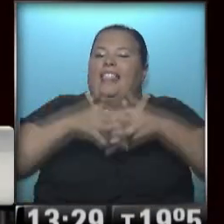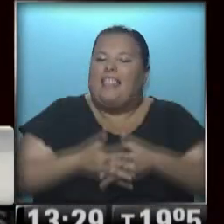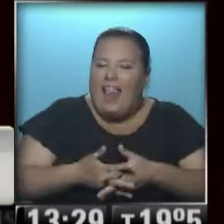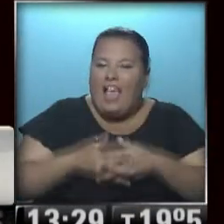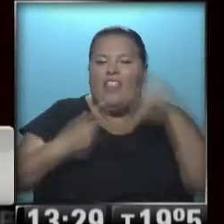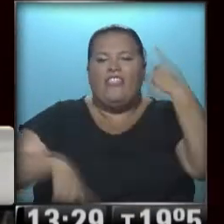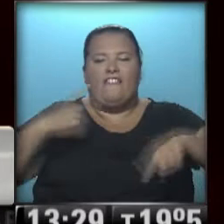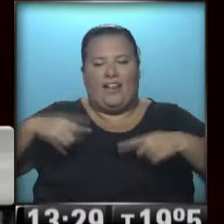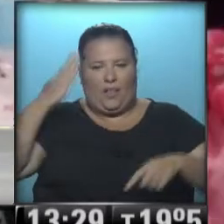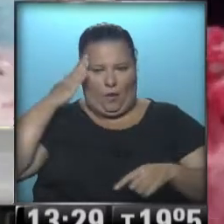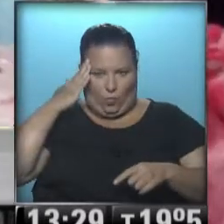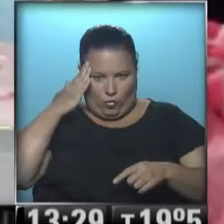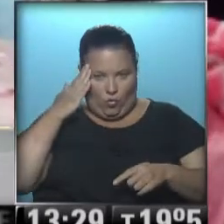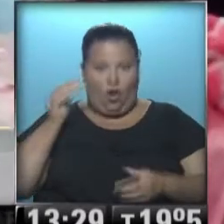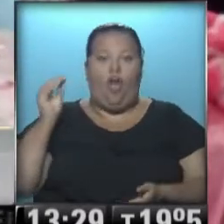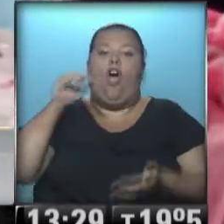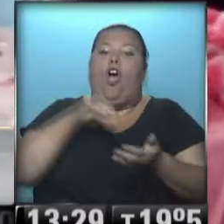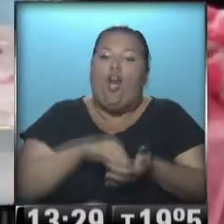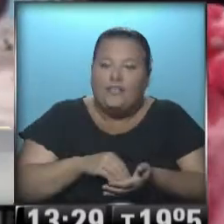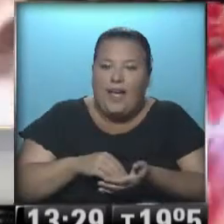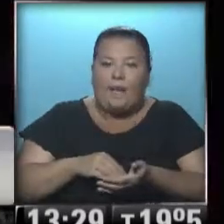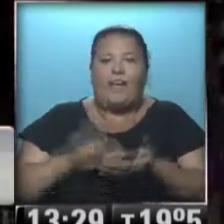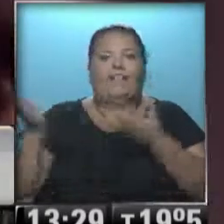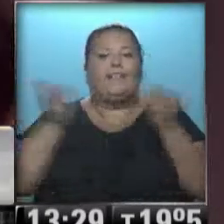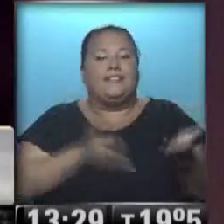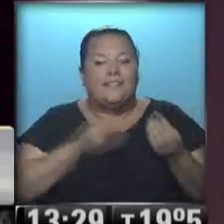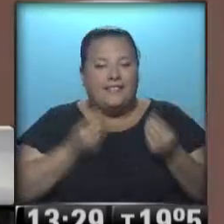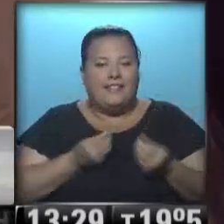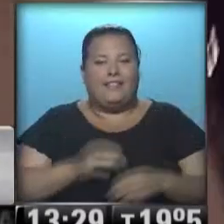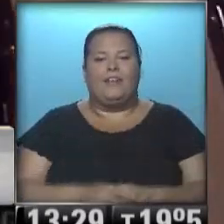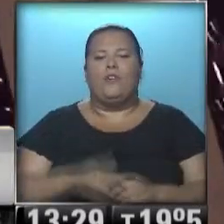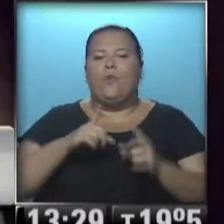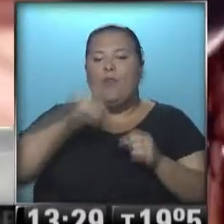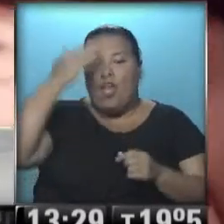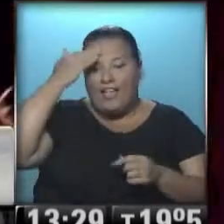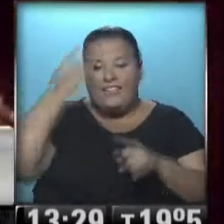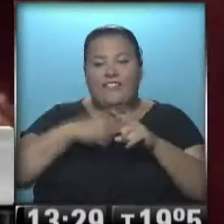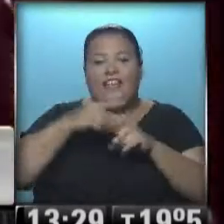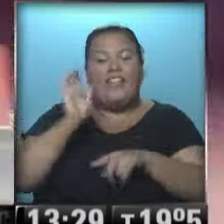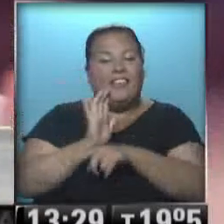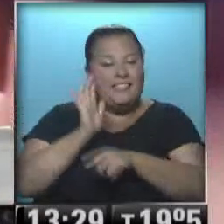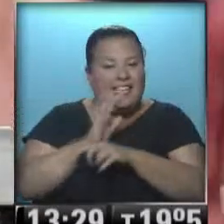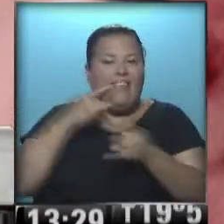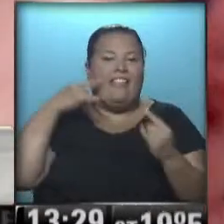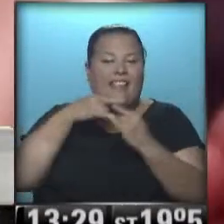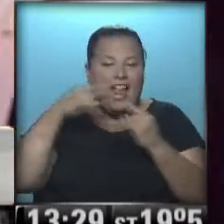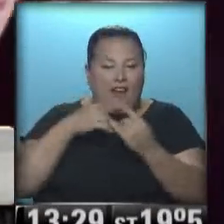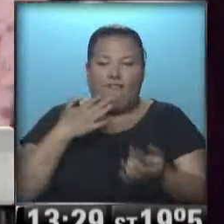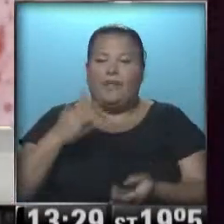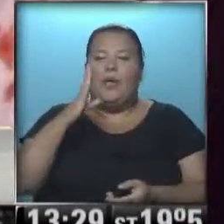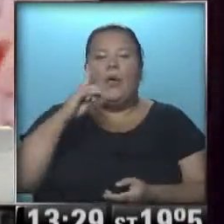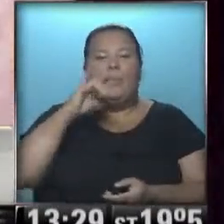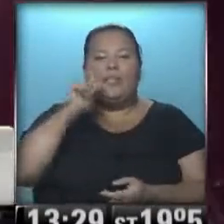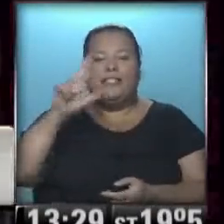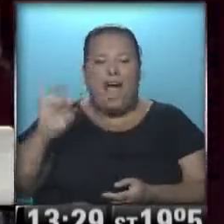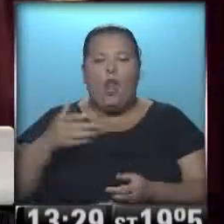y diversidad cultural. Y otra vez, Bienvenido al Bars, llega a la 15ª edición del Festival Internacional de Cine de Terror Fantástico y Bizarro,